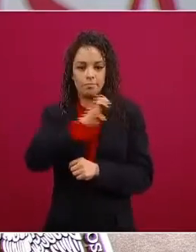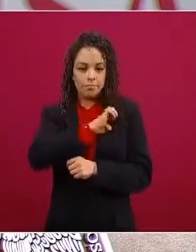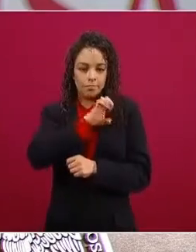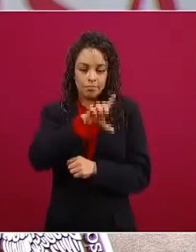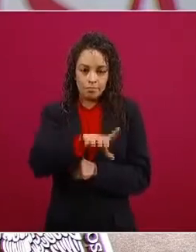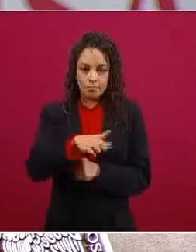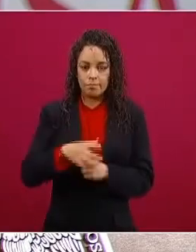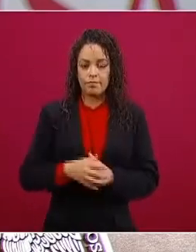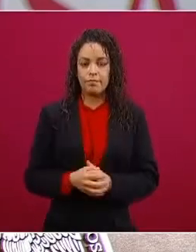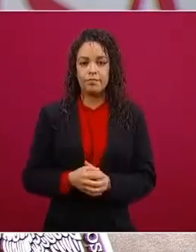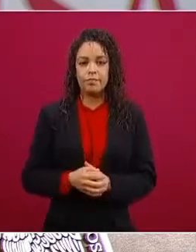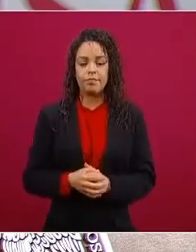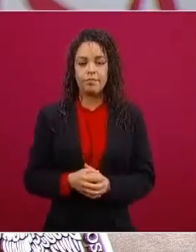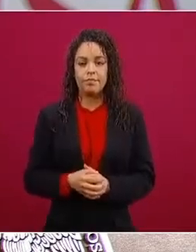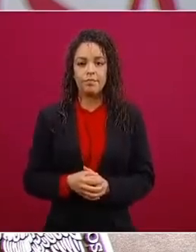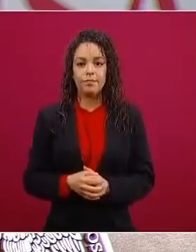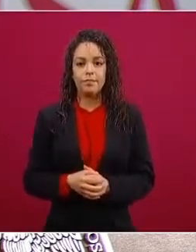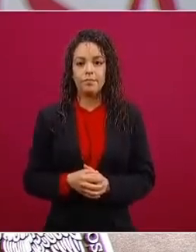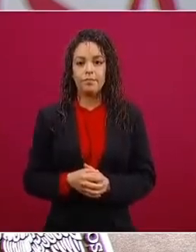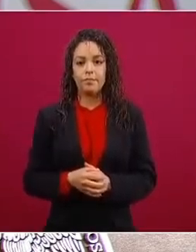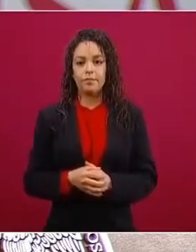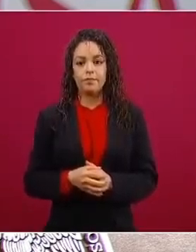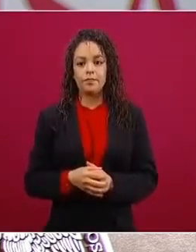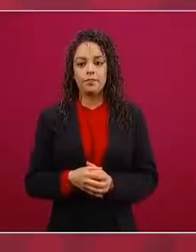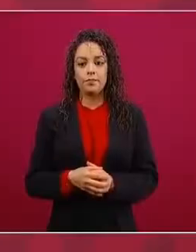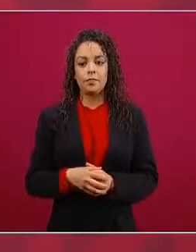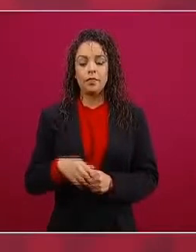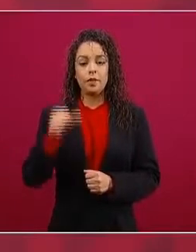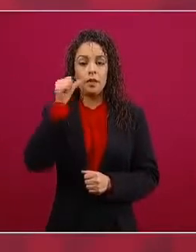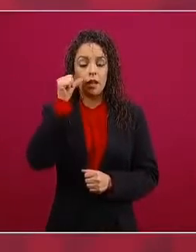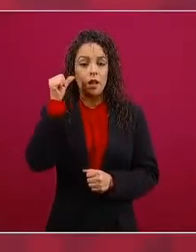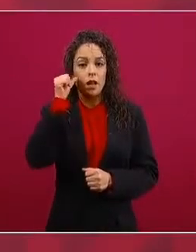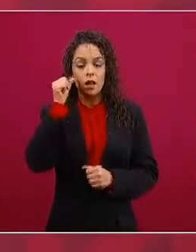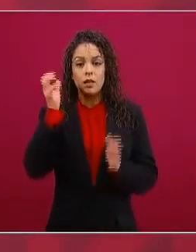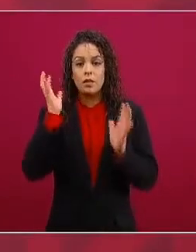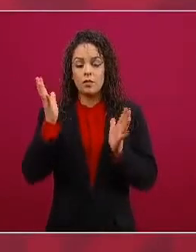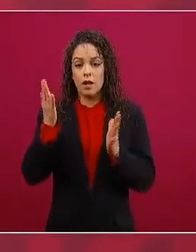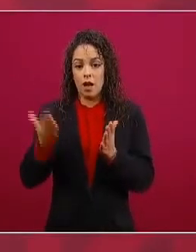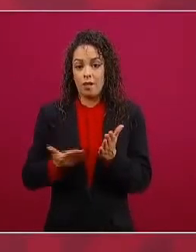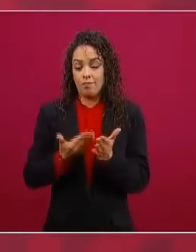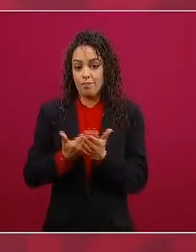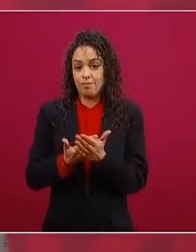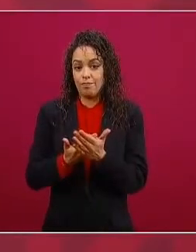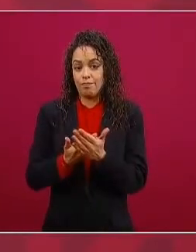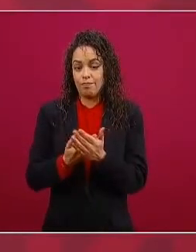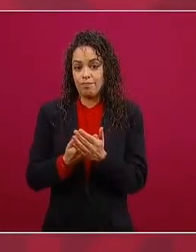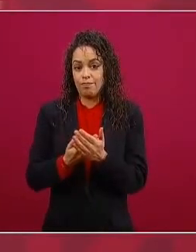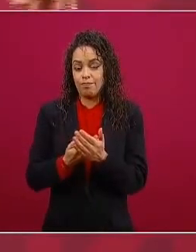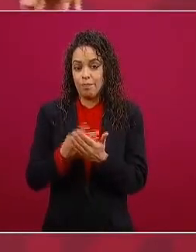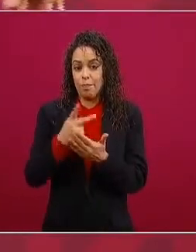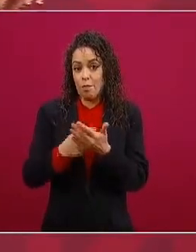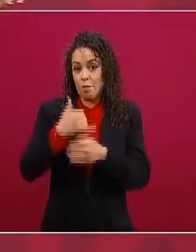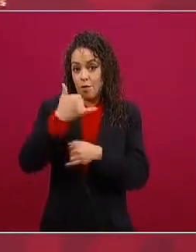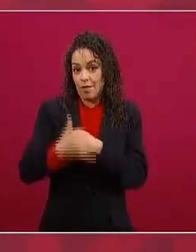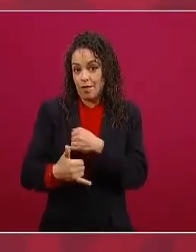ayer se presentó ya un primer proyecto de